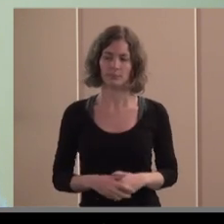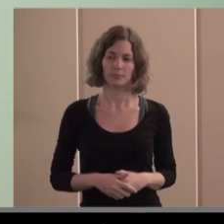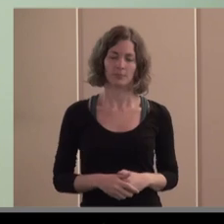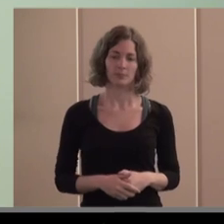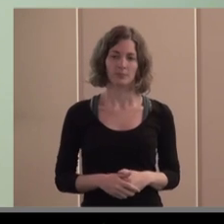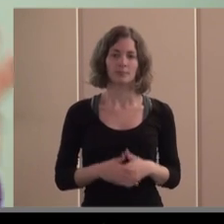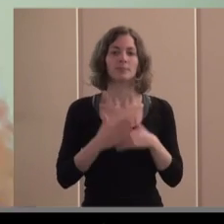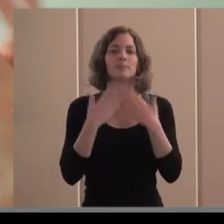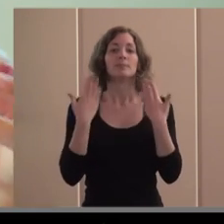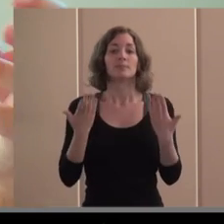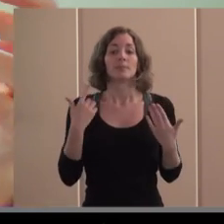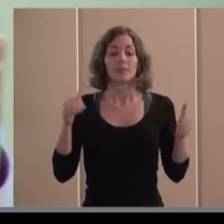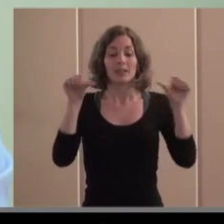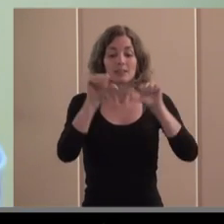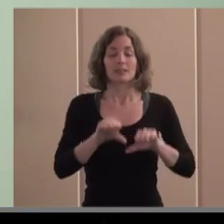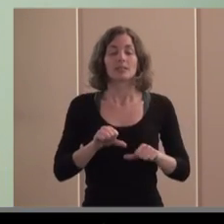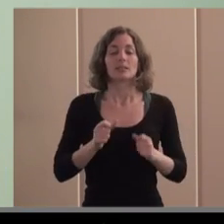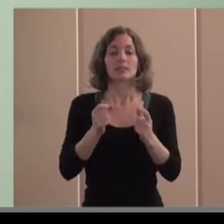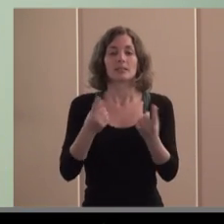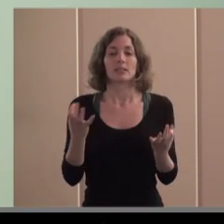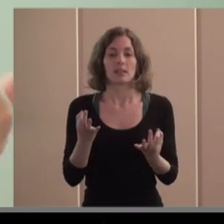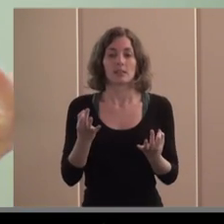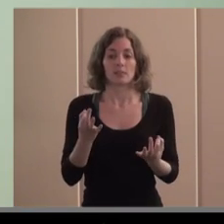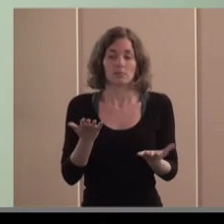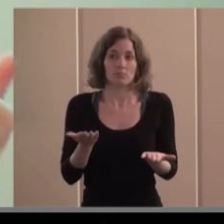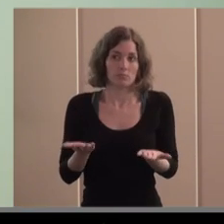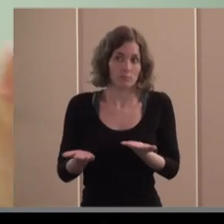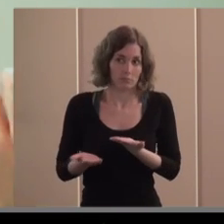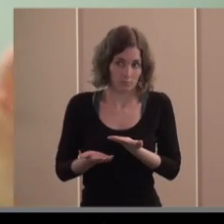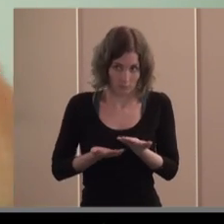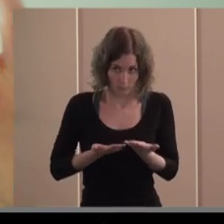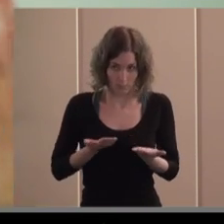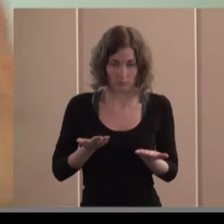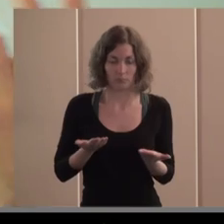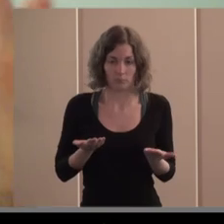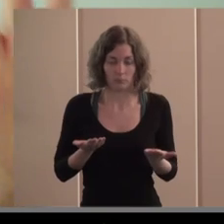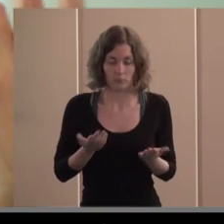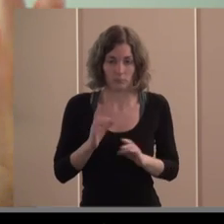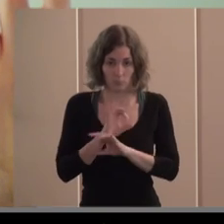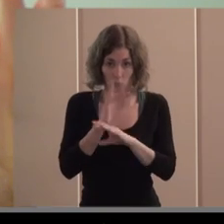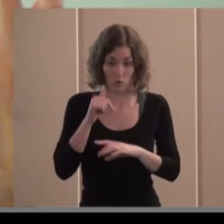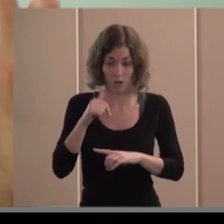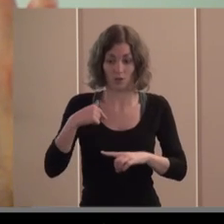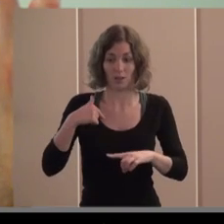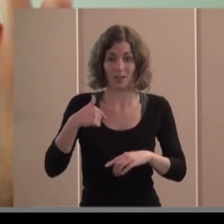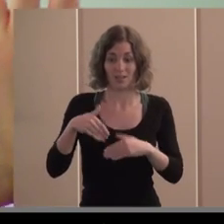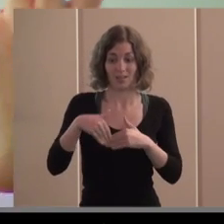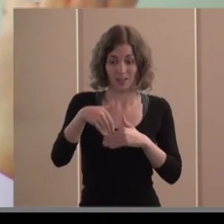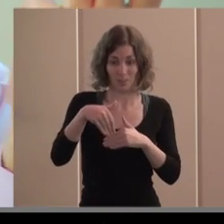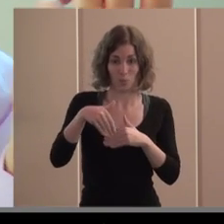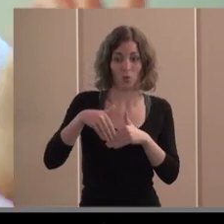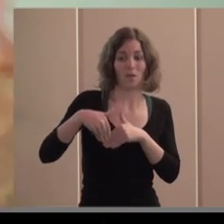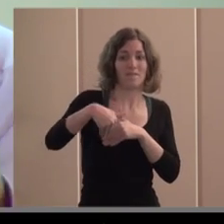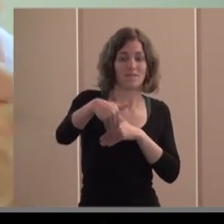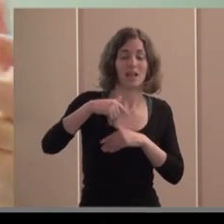en fin esta crisis hace que nos afecte a que tiene efectos a medio y largo plazo que en la actualidad no